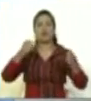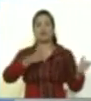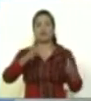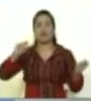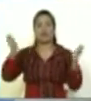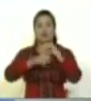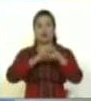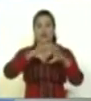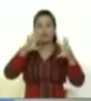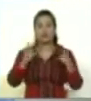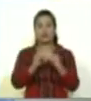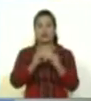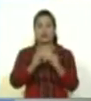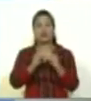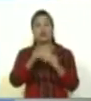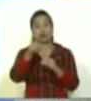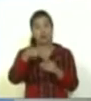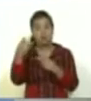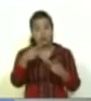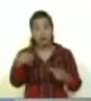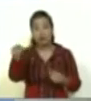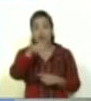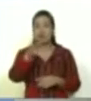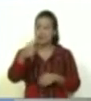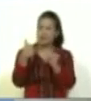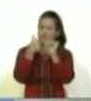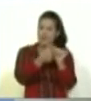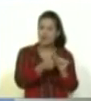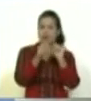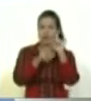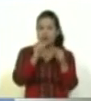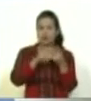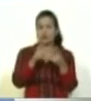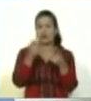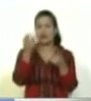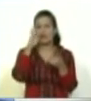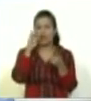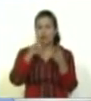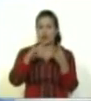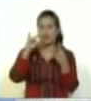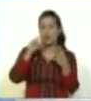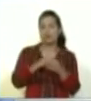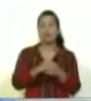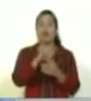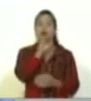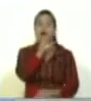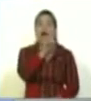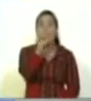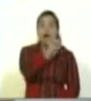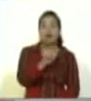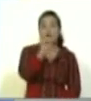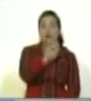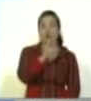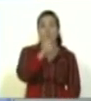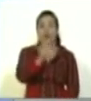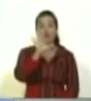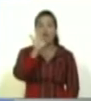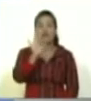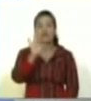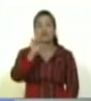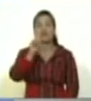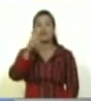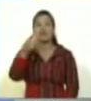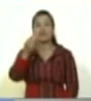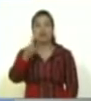invitamos y los invitamos también a que nos sigan en las redes sociales. Así es, ¿cuáles son las redes sociales? Arroba4fdigital por donde lo busquen. Busquen la